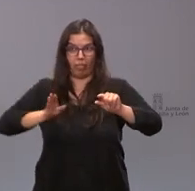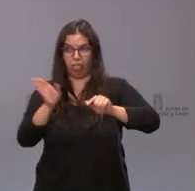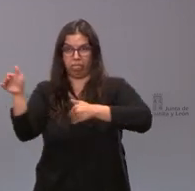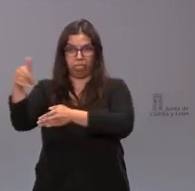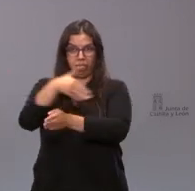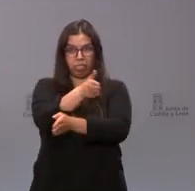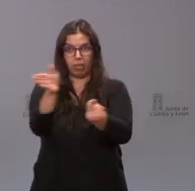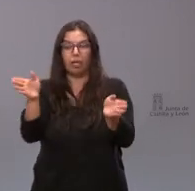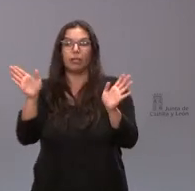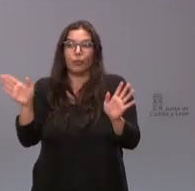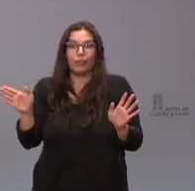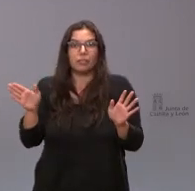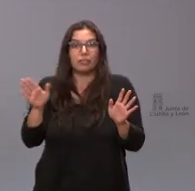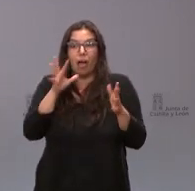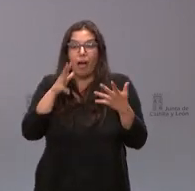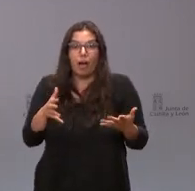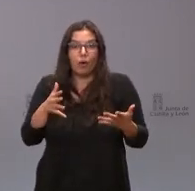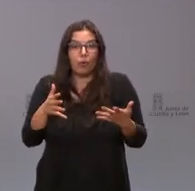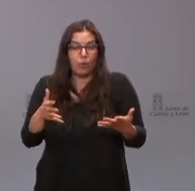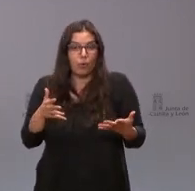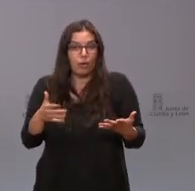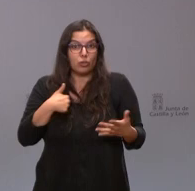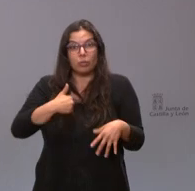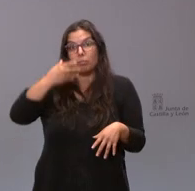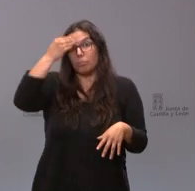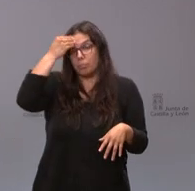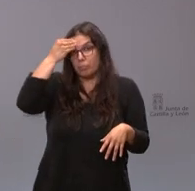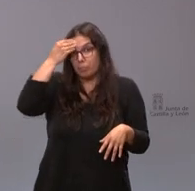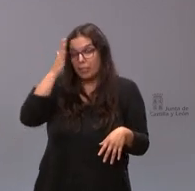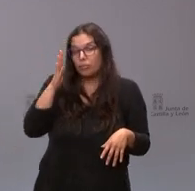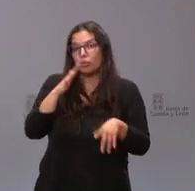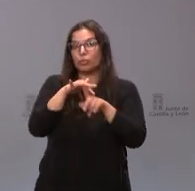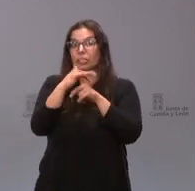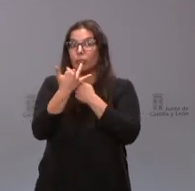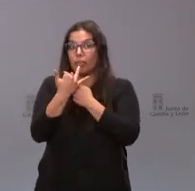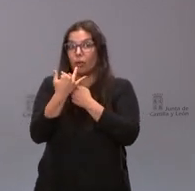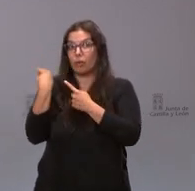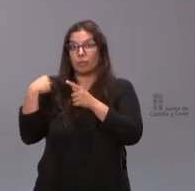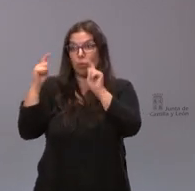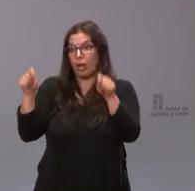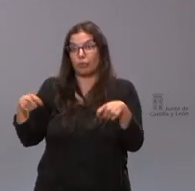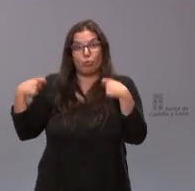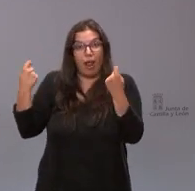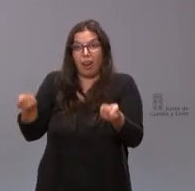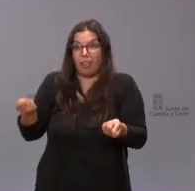y por tanto en este momento yo creo que es la situación de que la naturaleza actúa